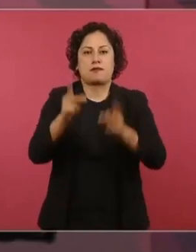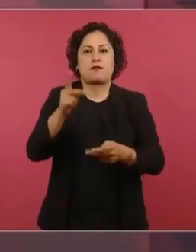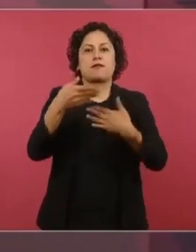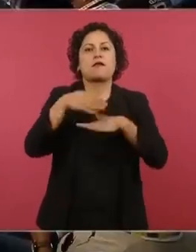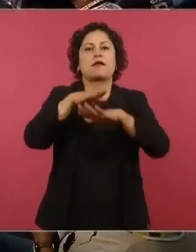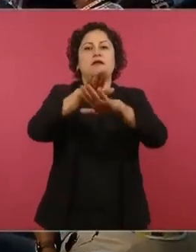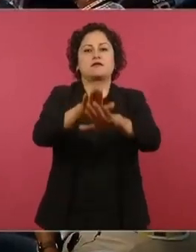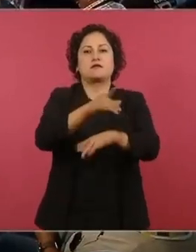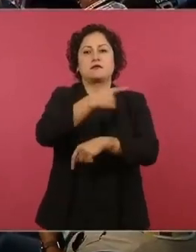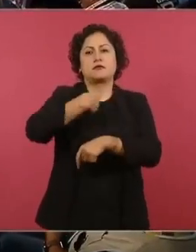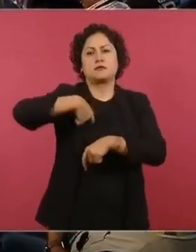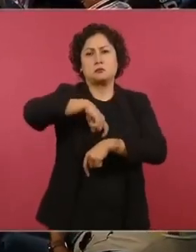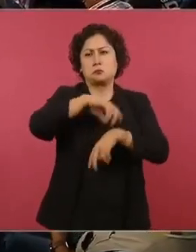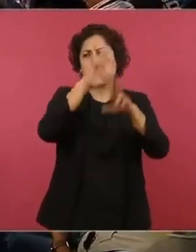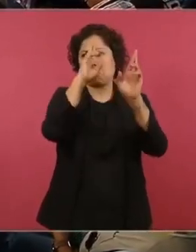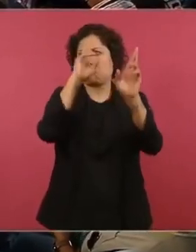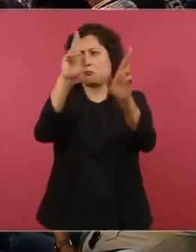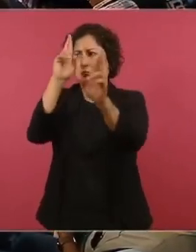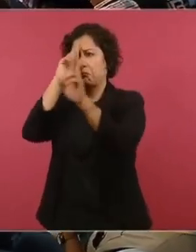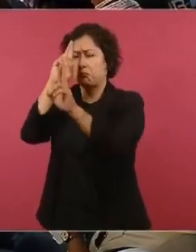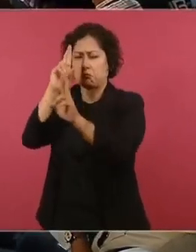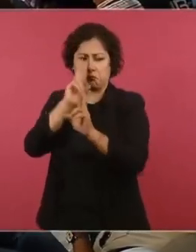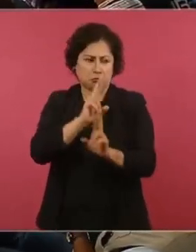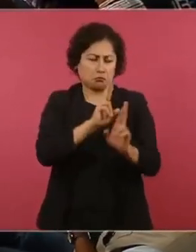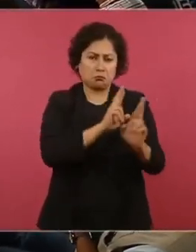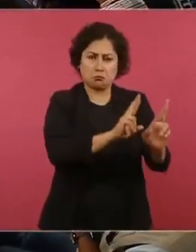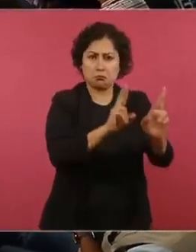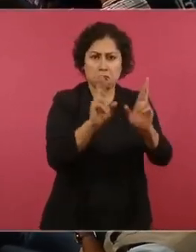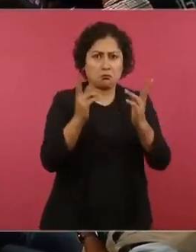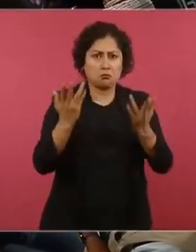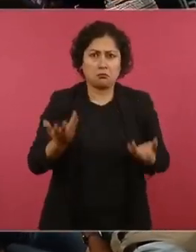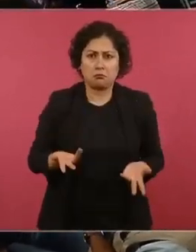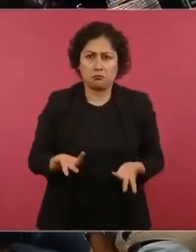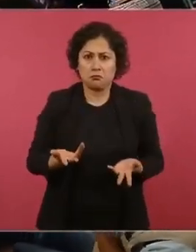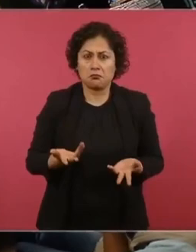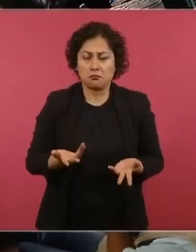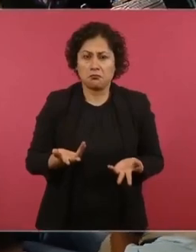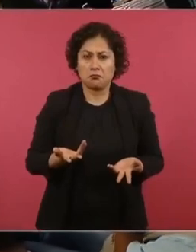les